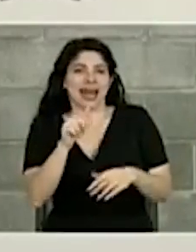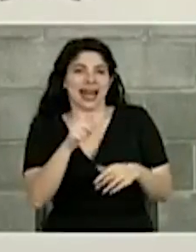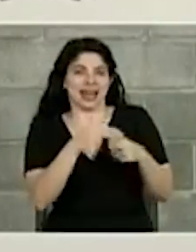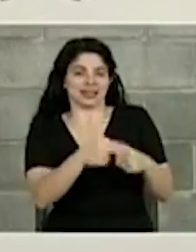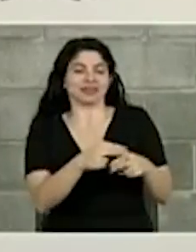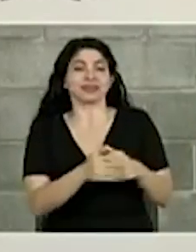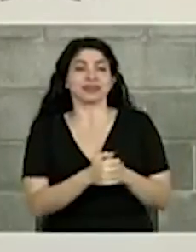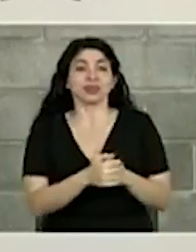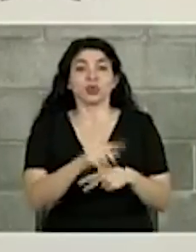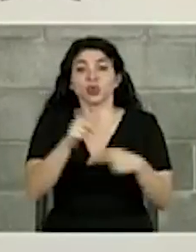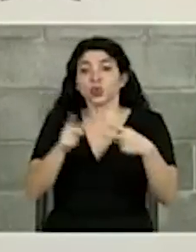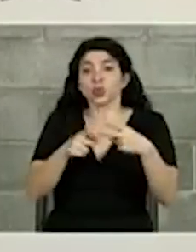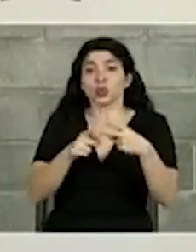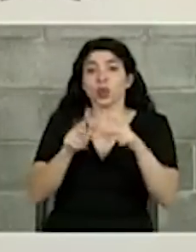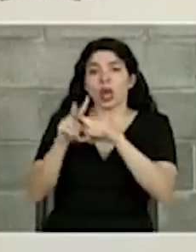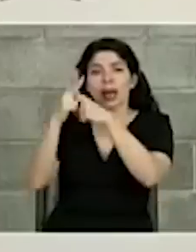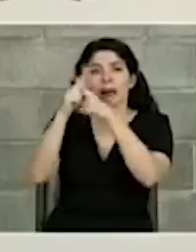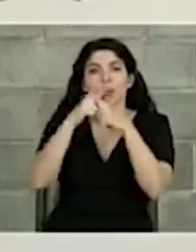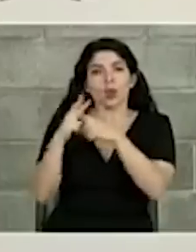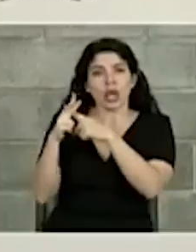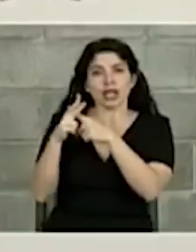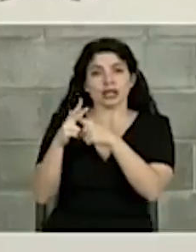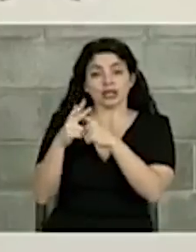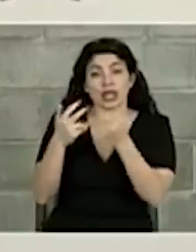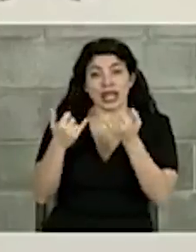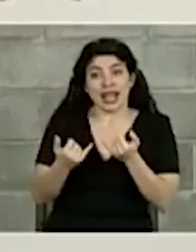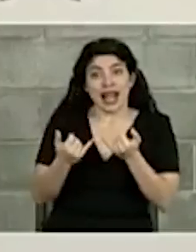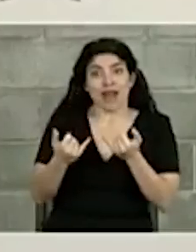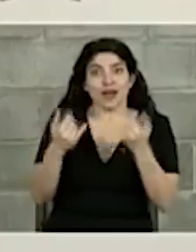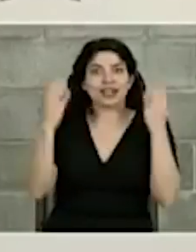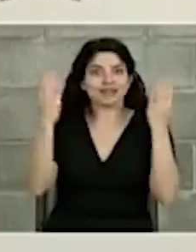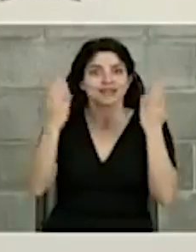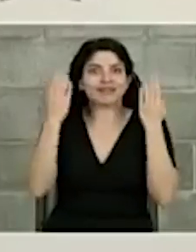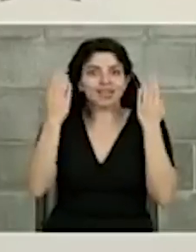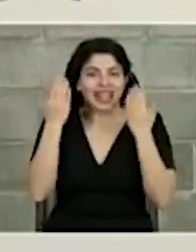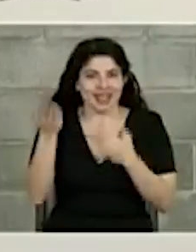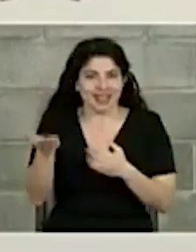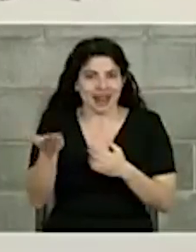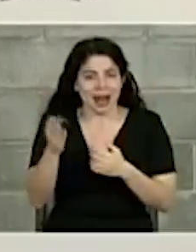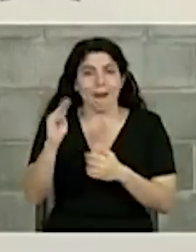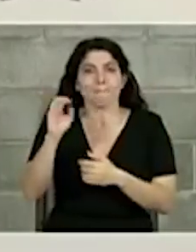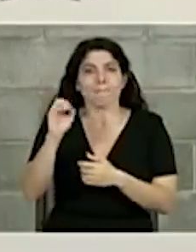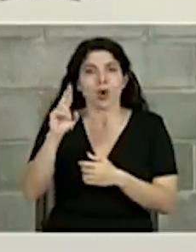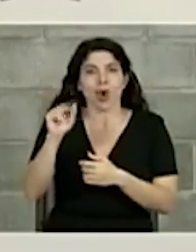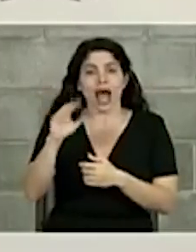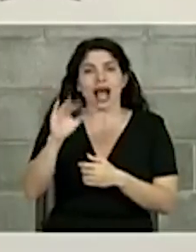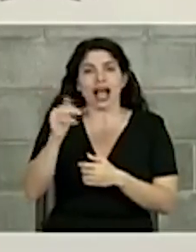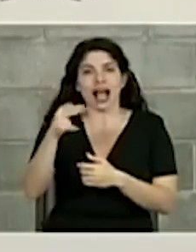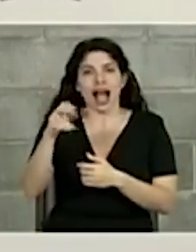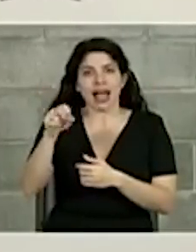Otro, la remodelación de quienes hoy celebramos a Mora y Cañas.